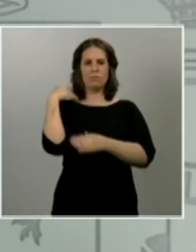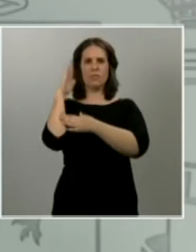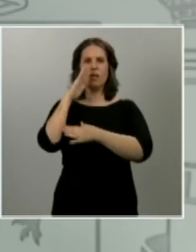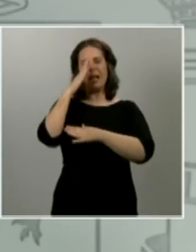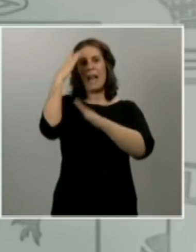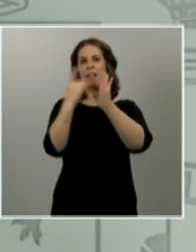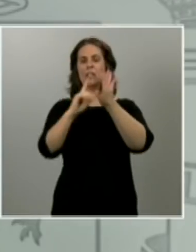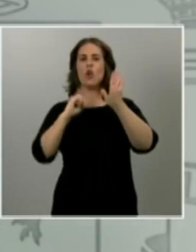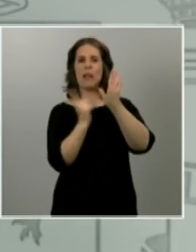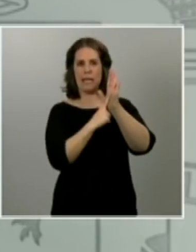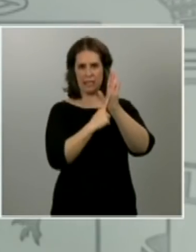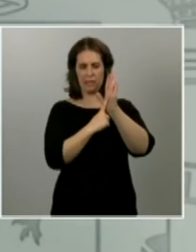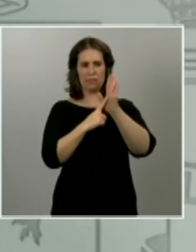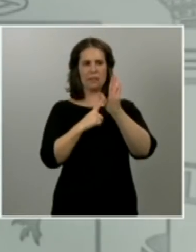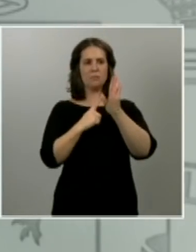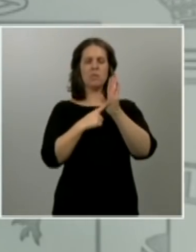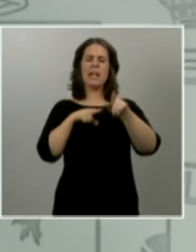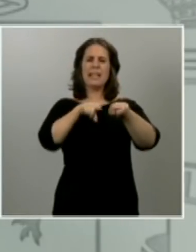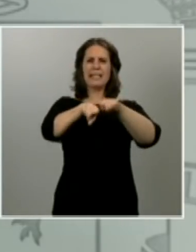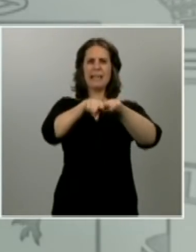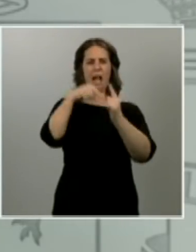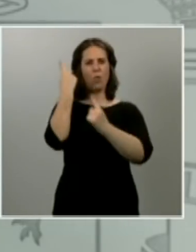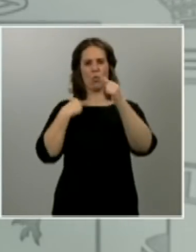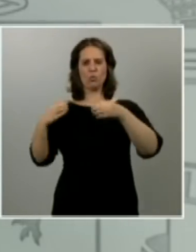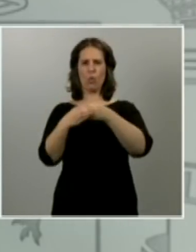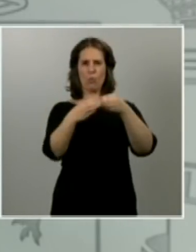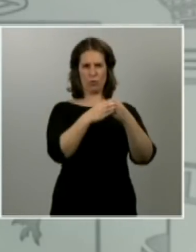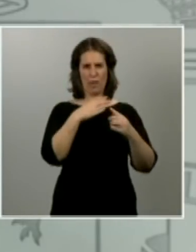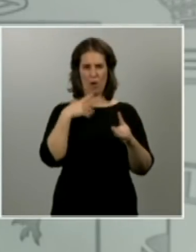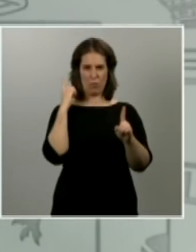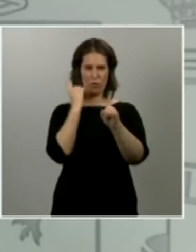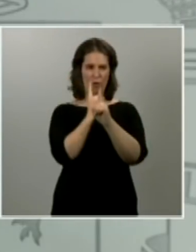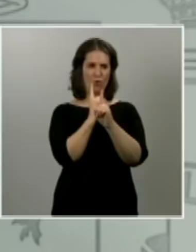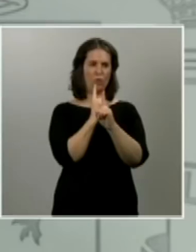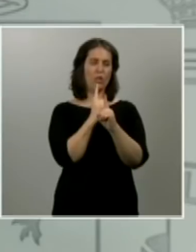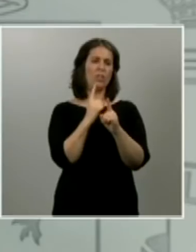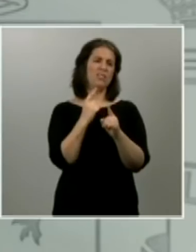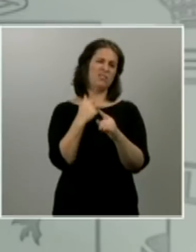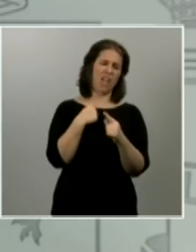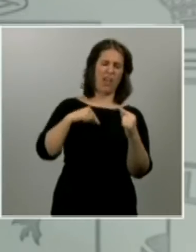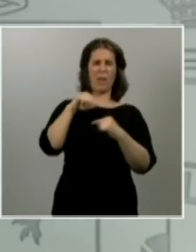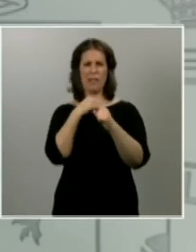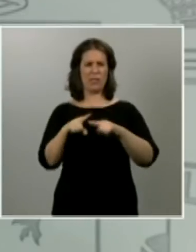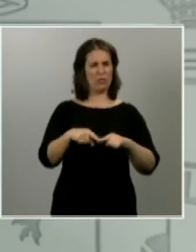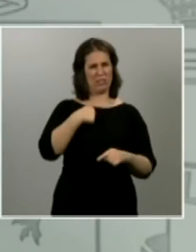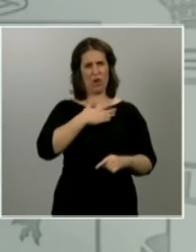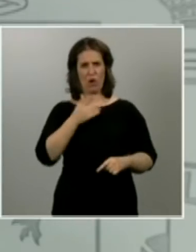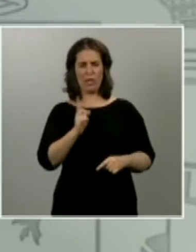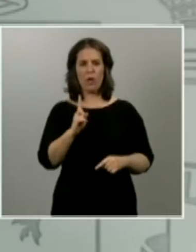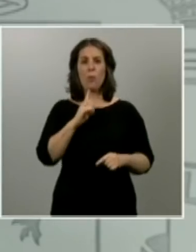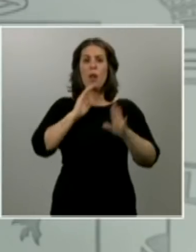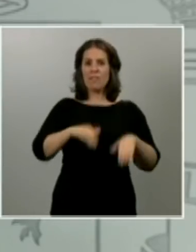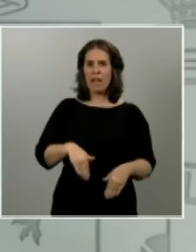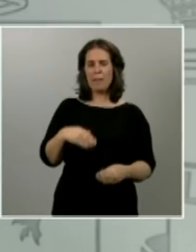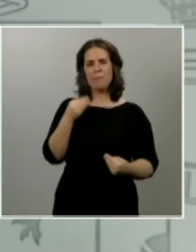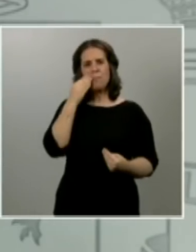por parte de algunos partidos de la oposición y no quiero entrar en ese debate y también pues ha suscitado un cierto temor por parte del tejido